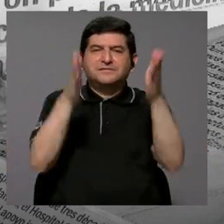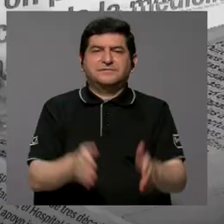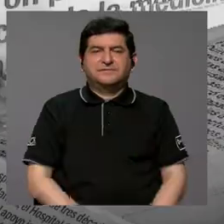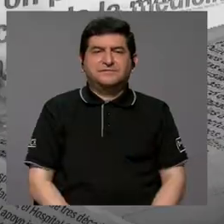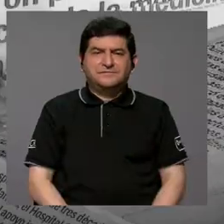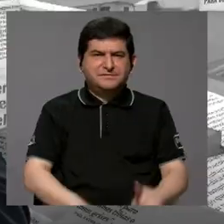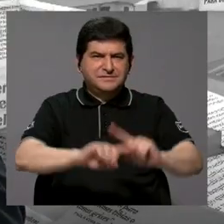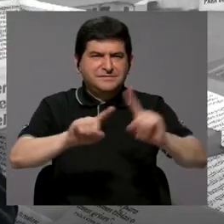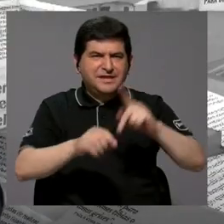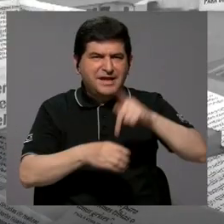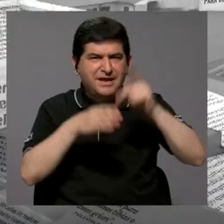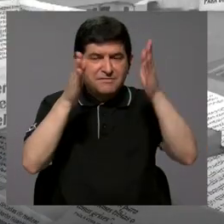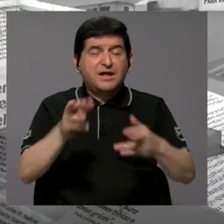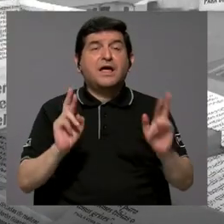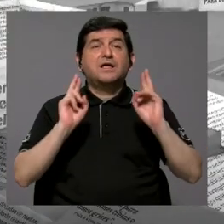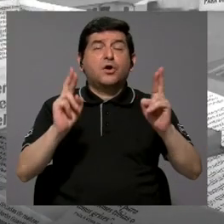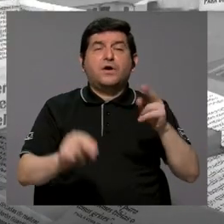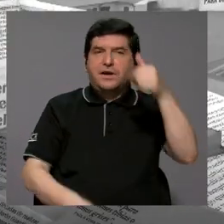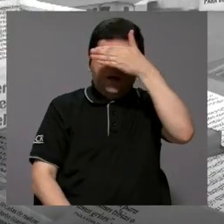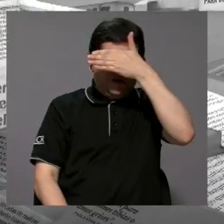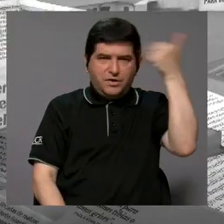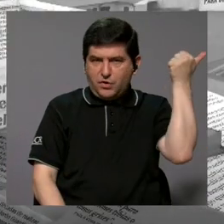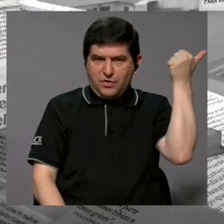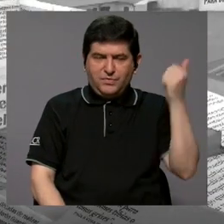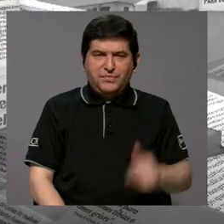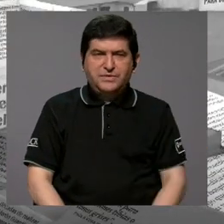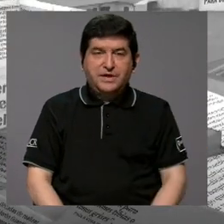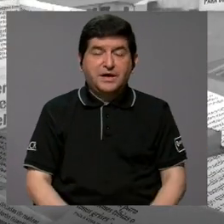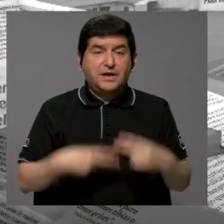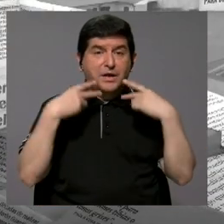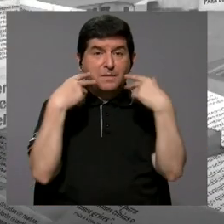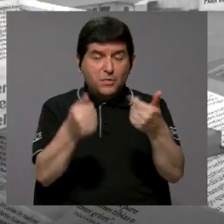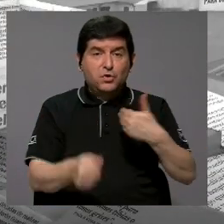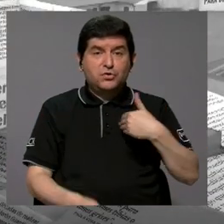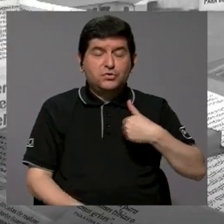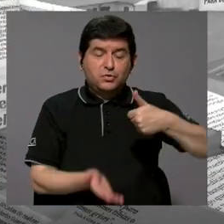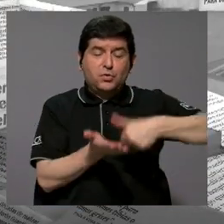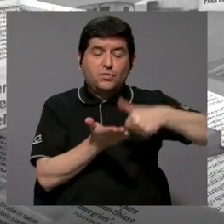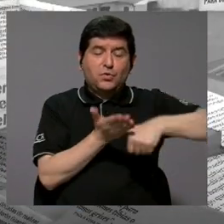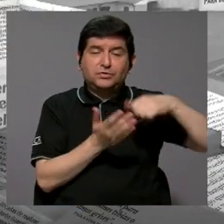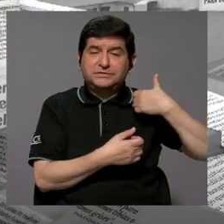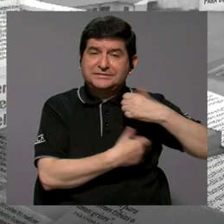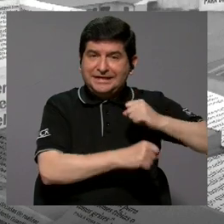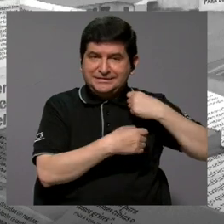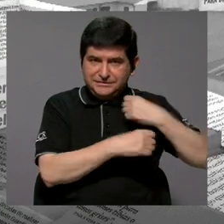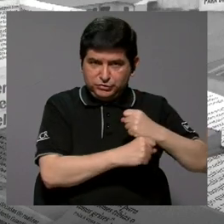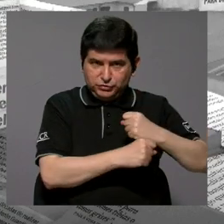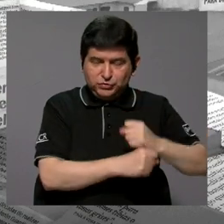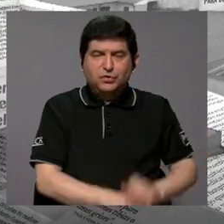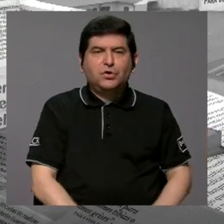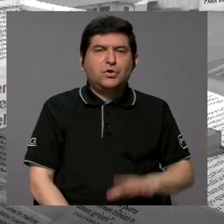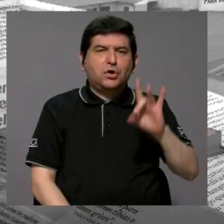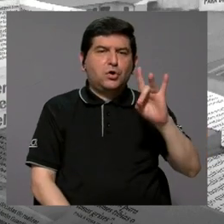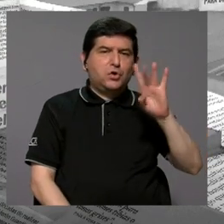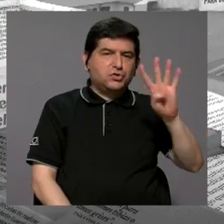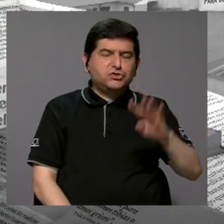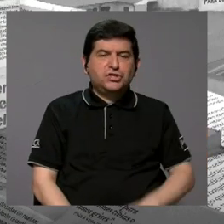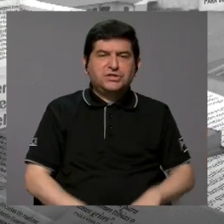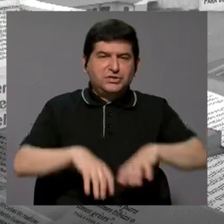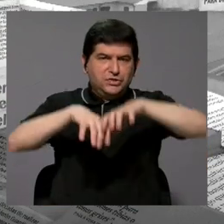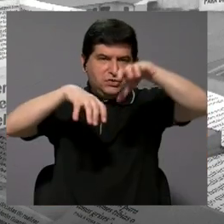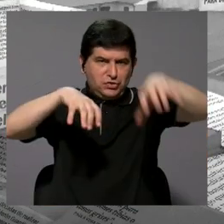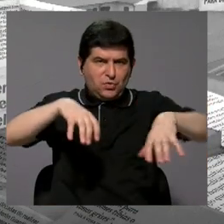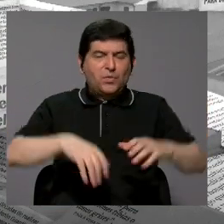Esas diferentes voces, ojalá que no se olviden que pronto tendremos elecciones municipales y en los 84